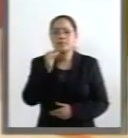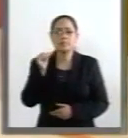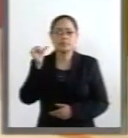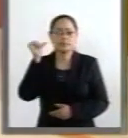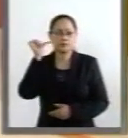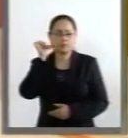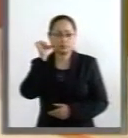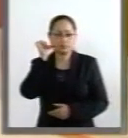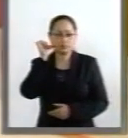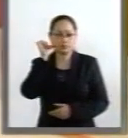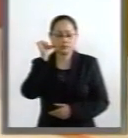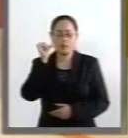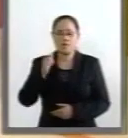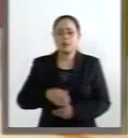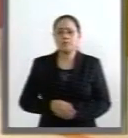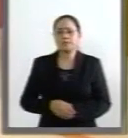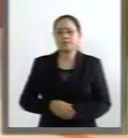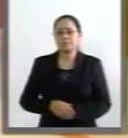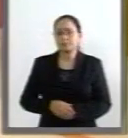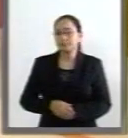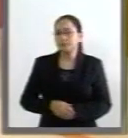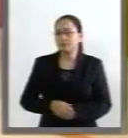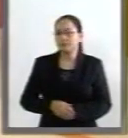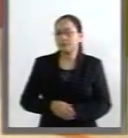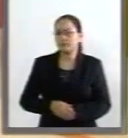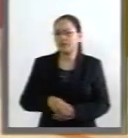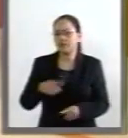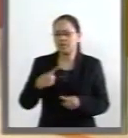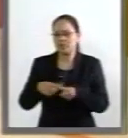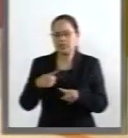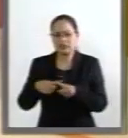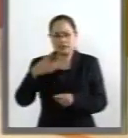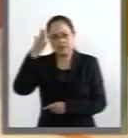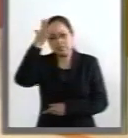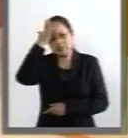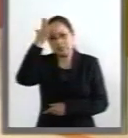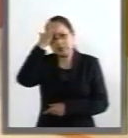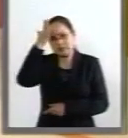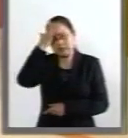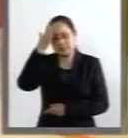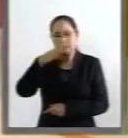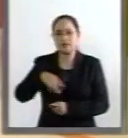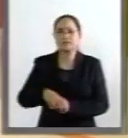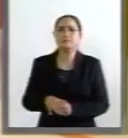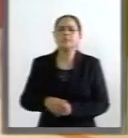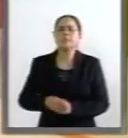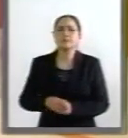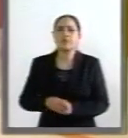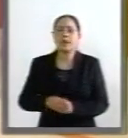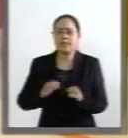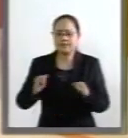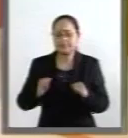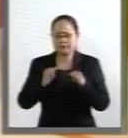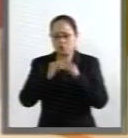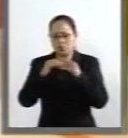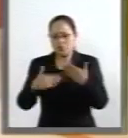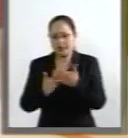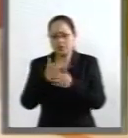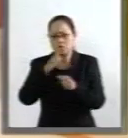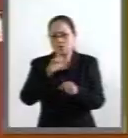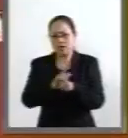concluyó el proceso de elección de quien dirigirá al Instituto Nacional de Neurología y